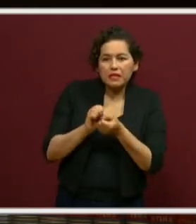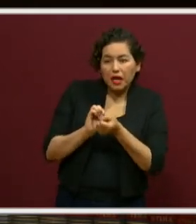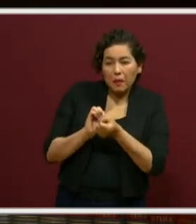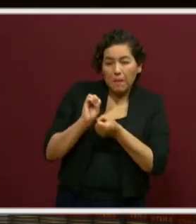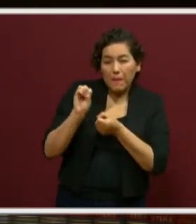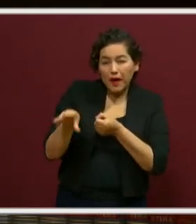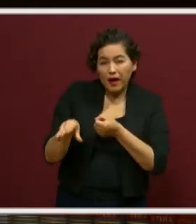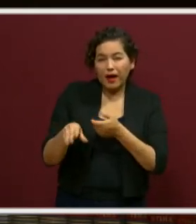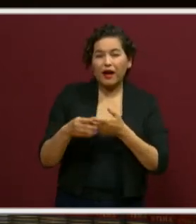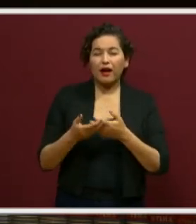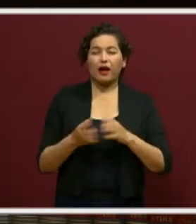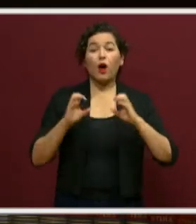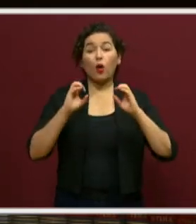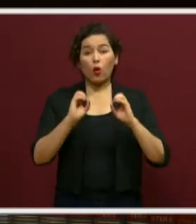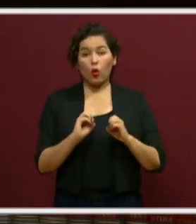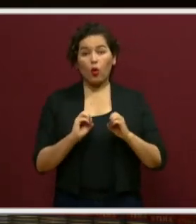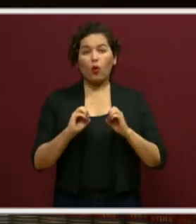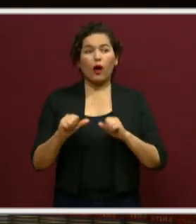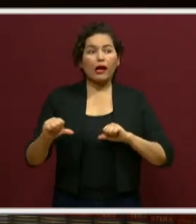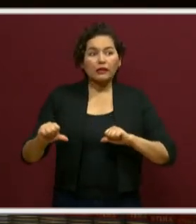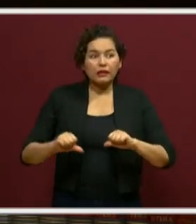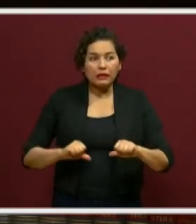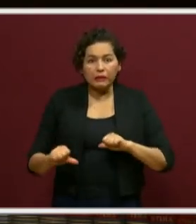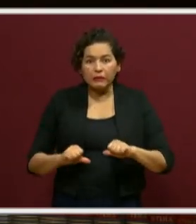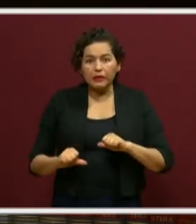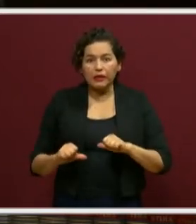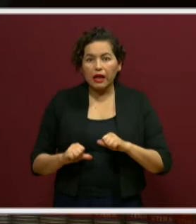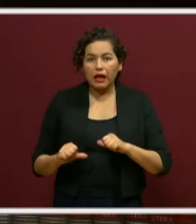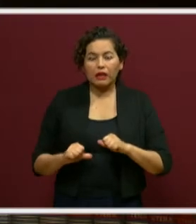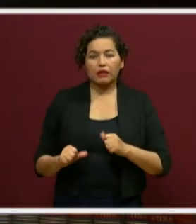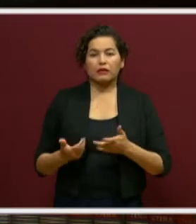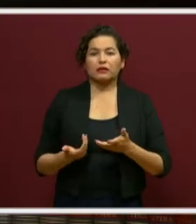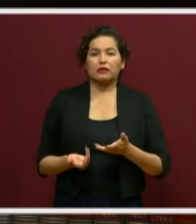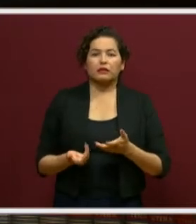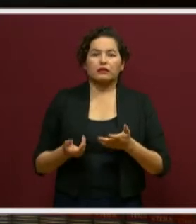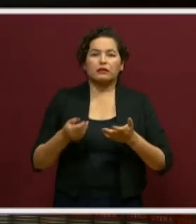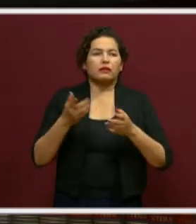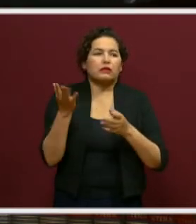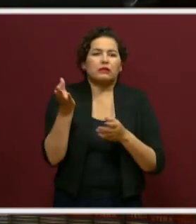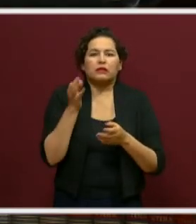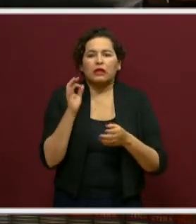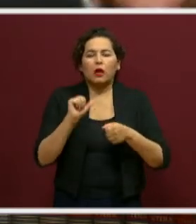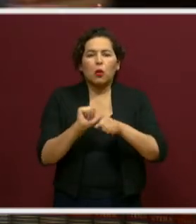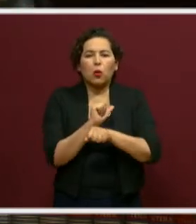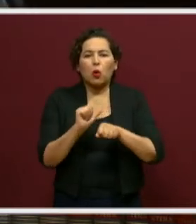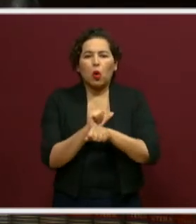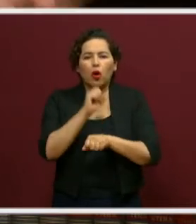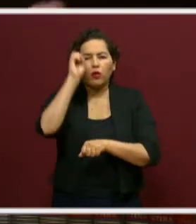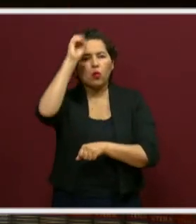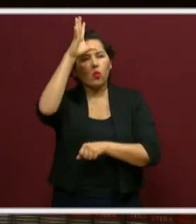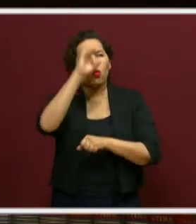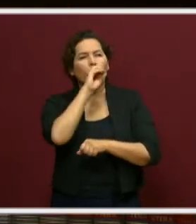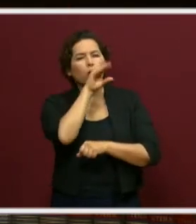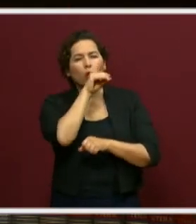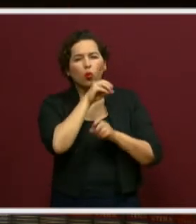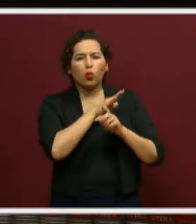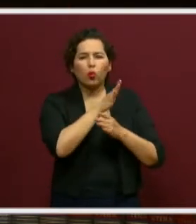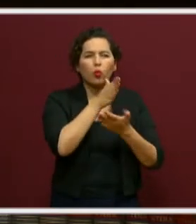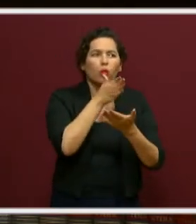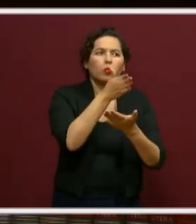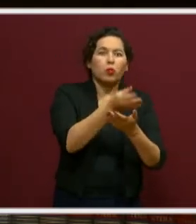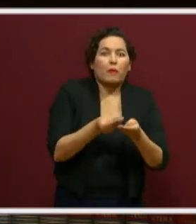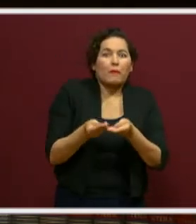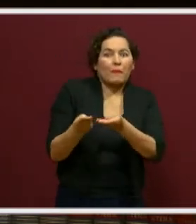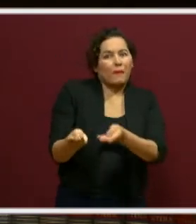enviándoles las actividades a través del carro que llegaba a la comunidad, o yéndolos a visitar. Entonces,